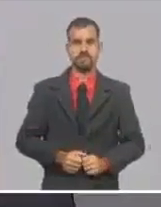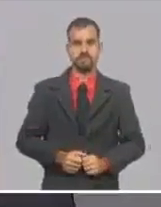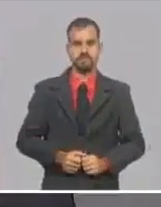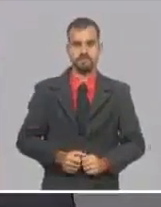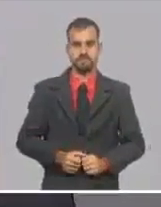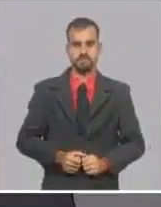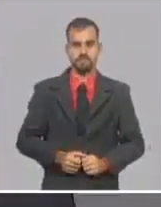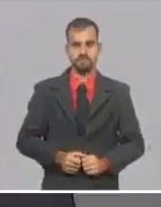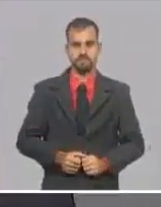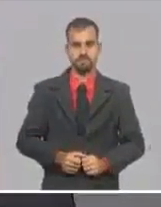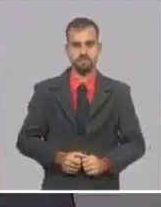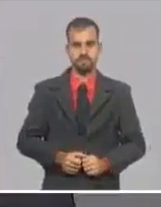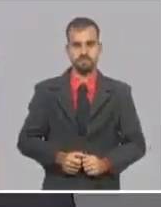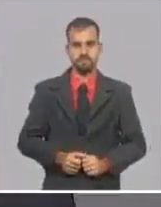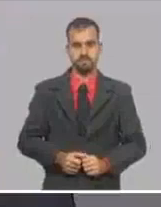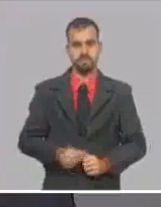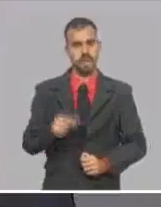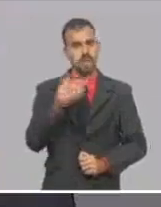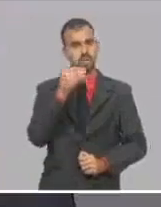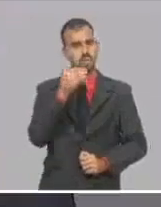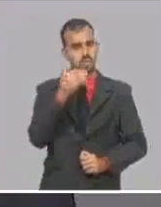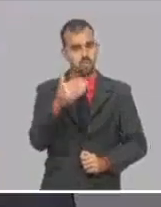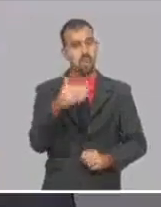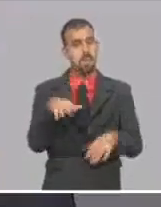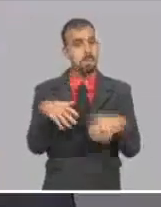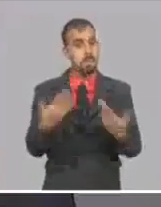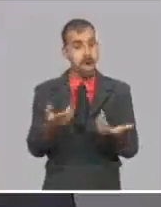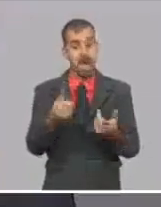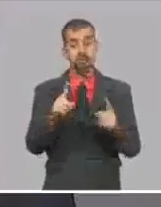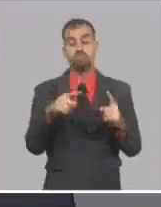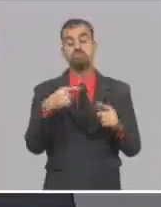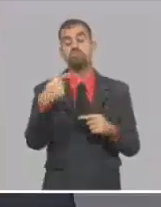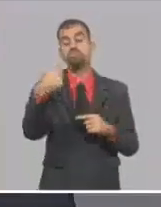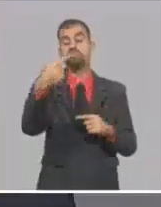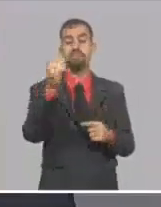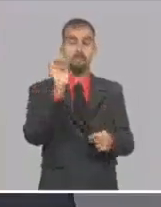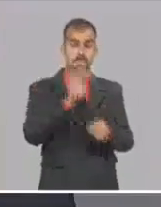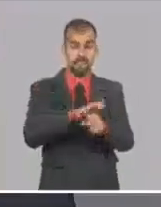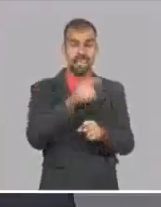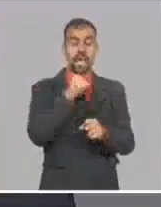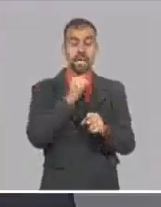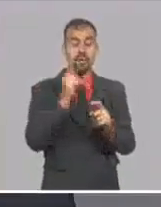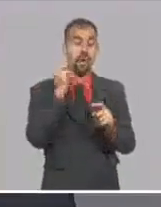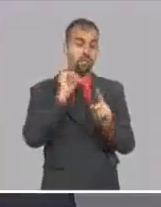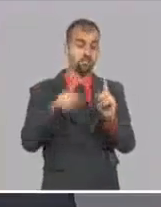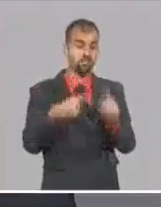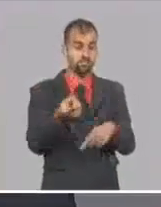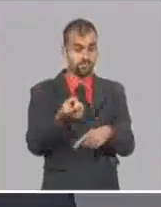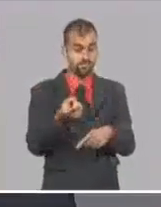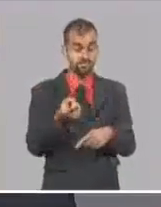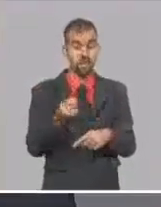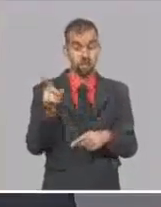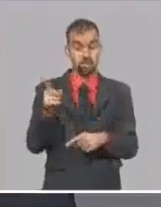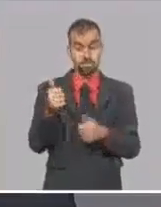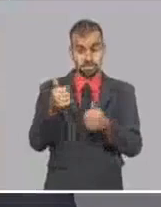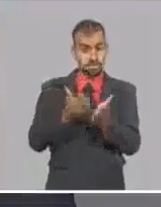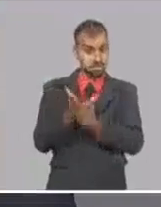los retos que nos quedan y que tendremos que enfrentar a inicio del año próximo. ¿Optimista entonces sigue bien?